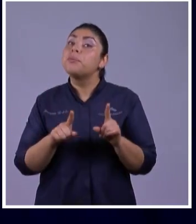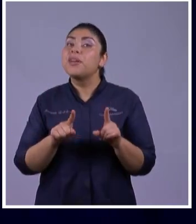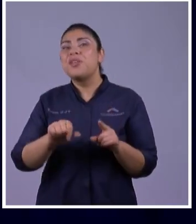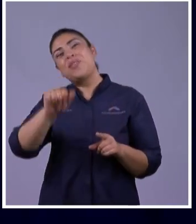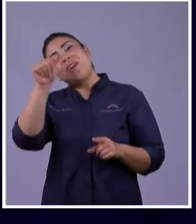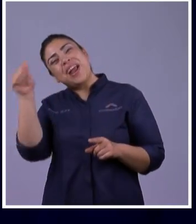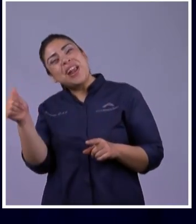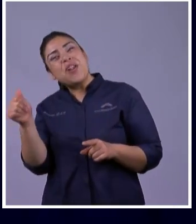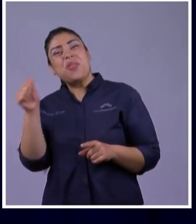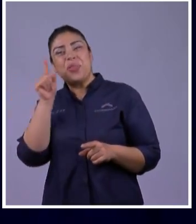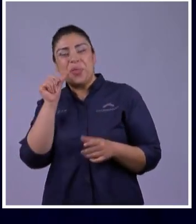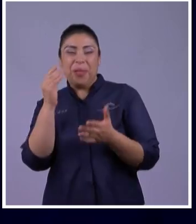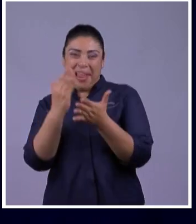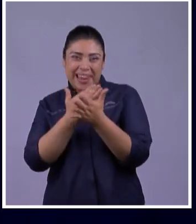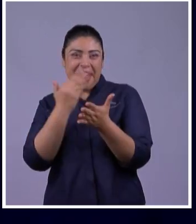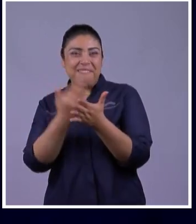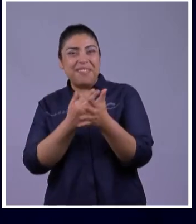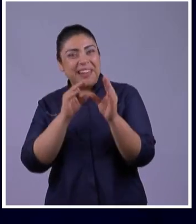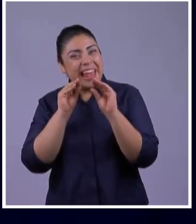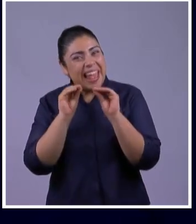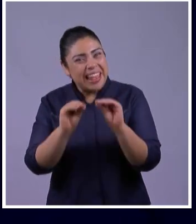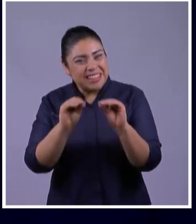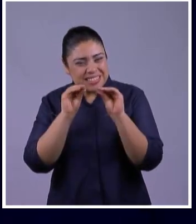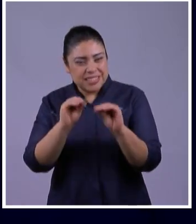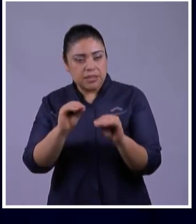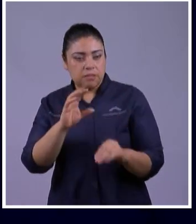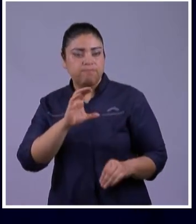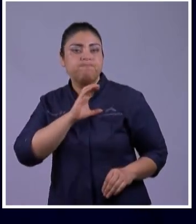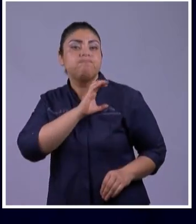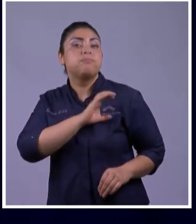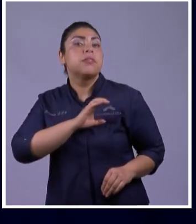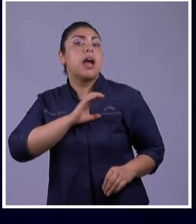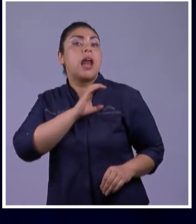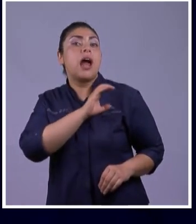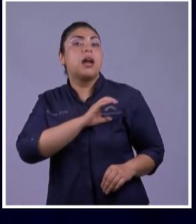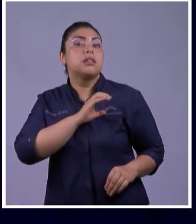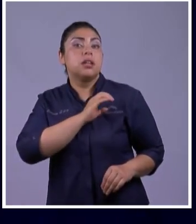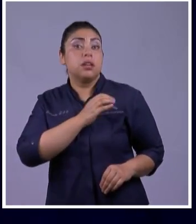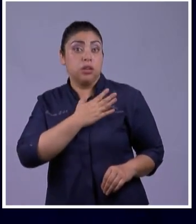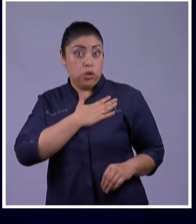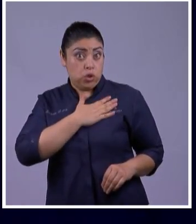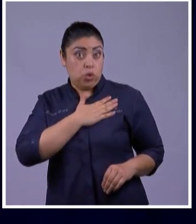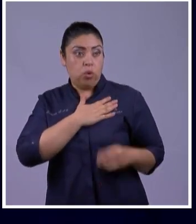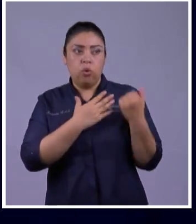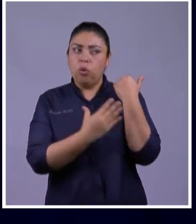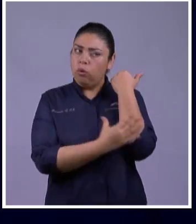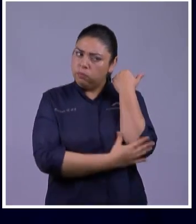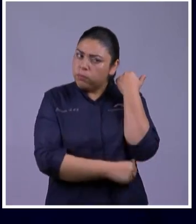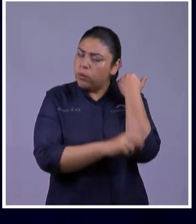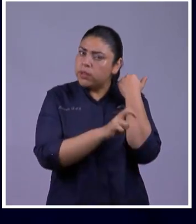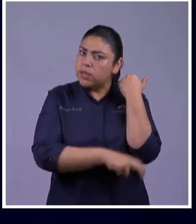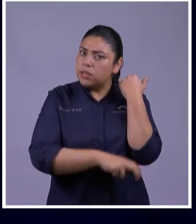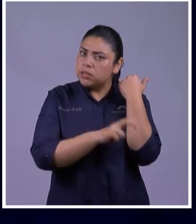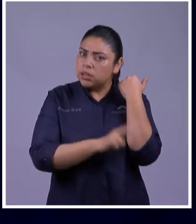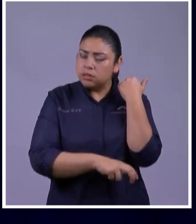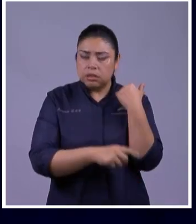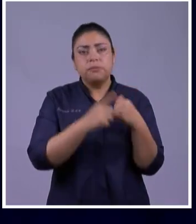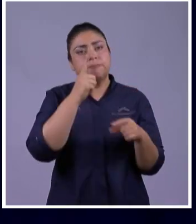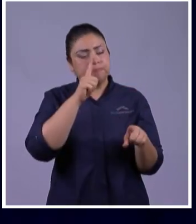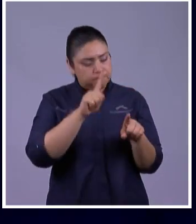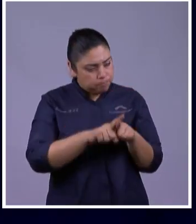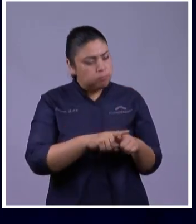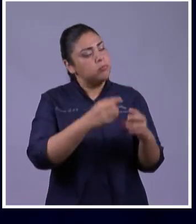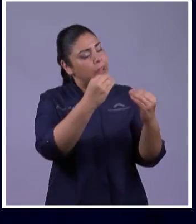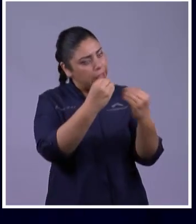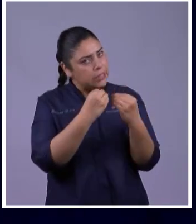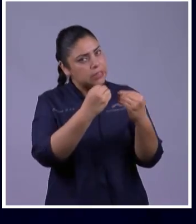dijo al revés pablo habló con carácter dijo no es que tenga escasez pero si les puedo decir algo yo he sido enseñado en todo y